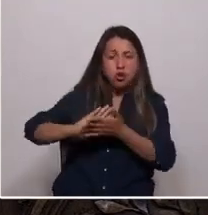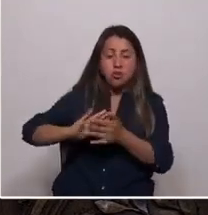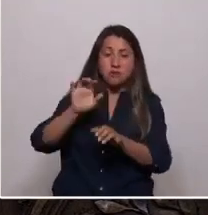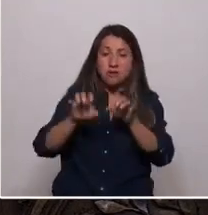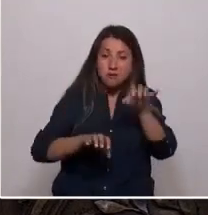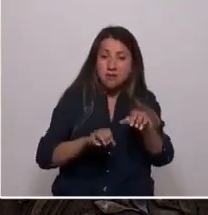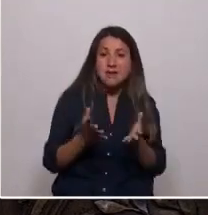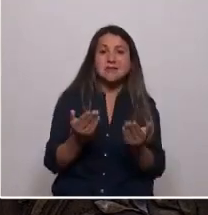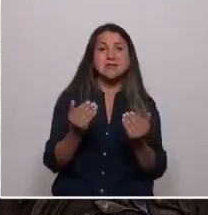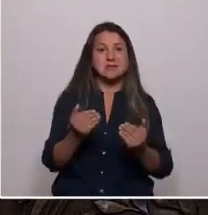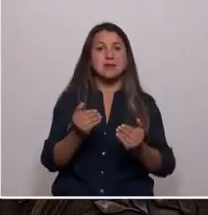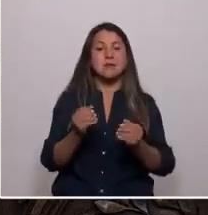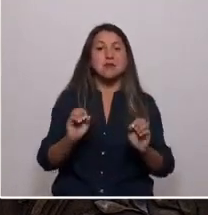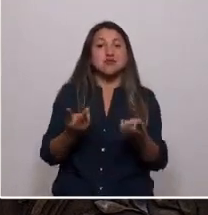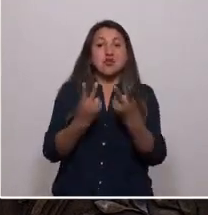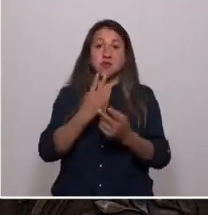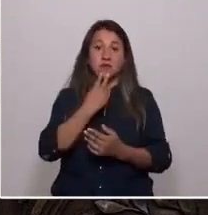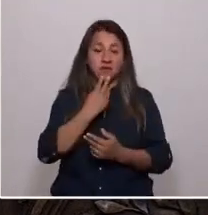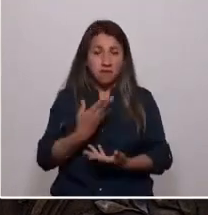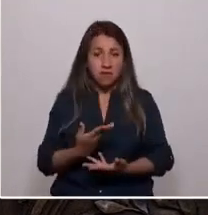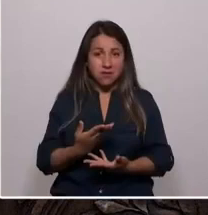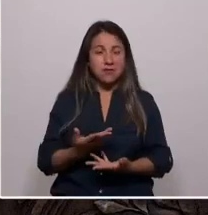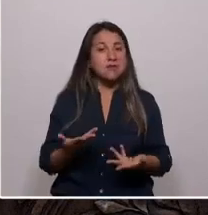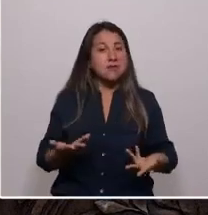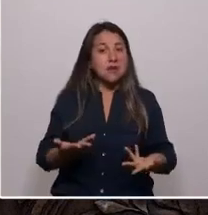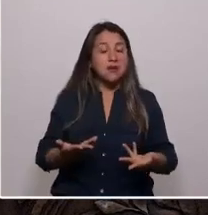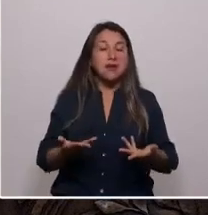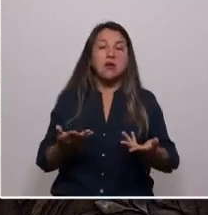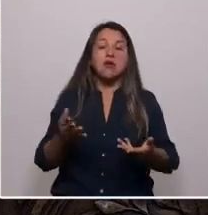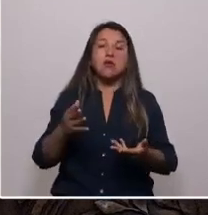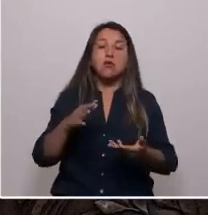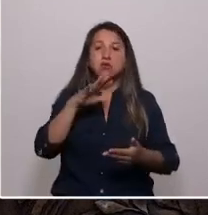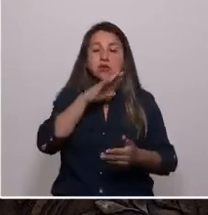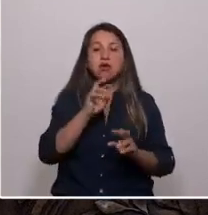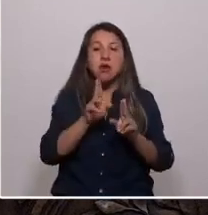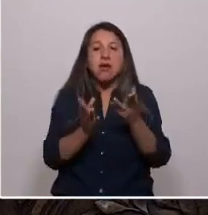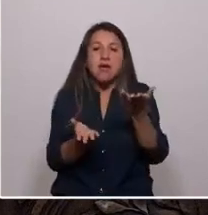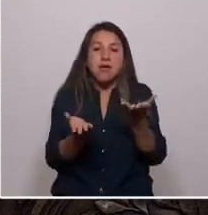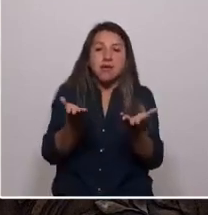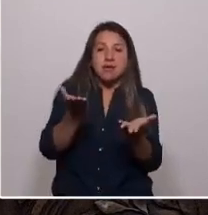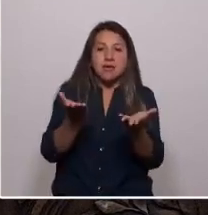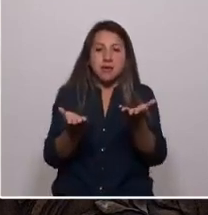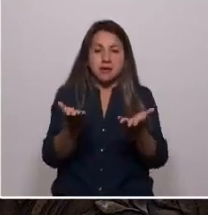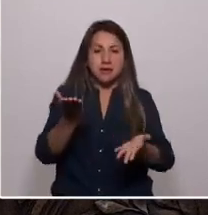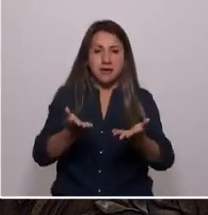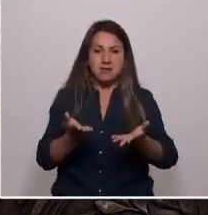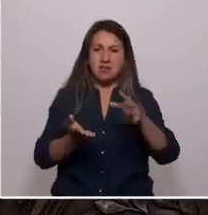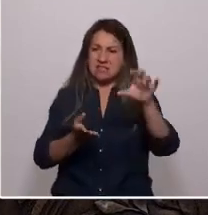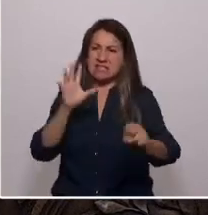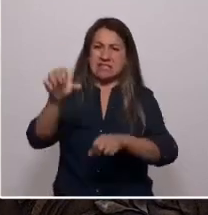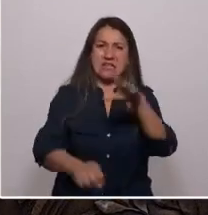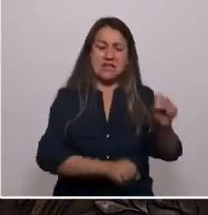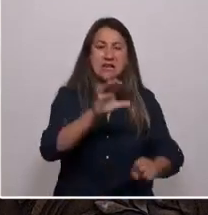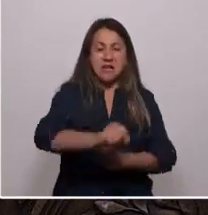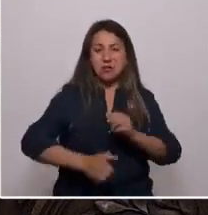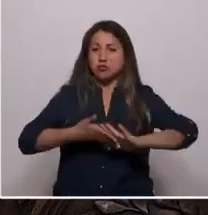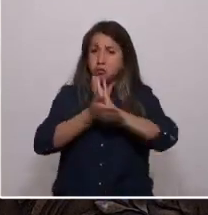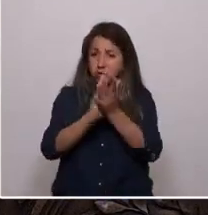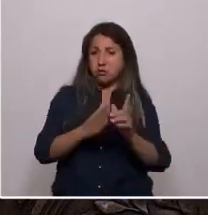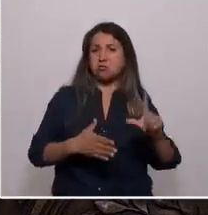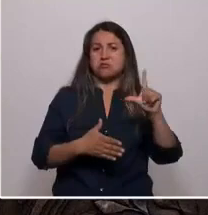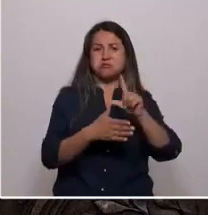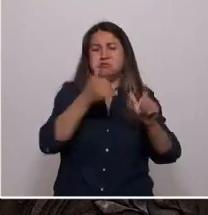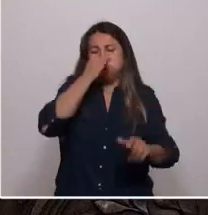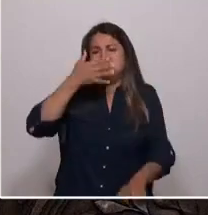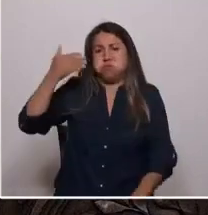necesitamos para subsistir, debe procurarse el equilibrio. Las prácticas extractivistas han existido en la región latinoamericana desde la